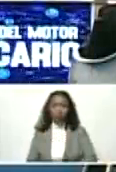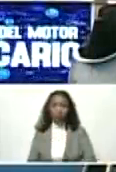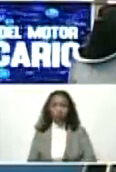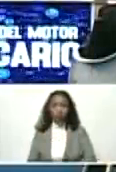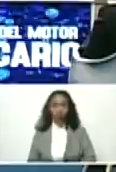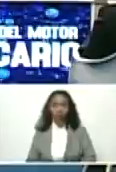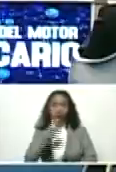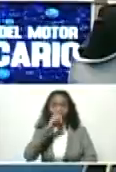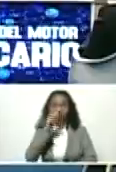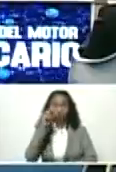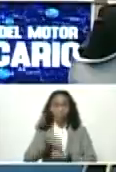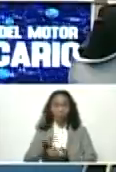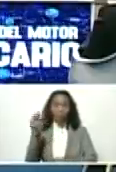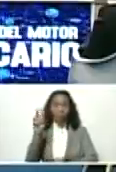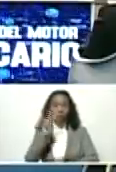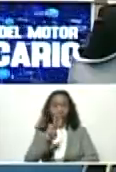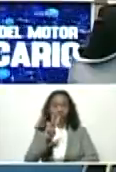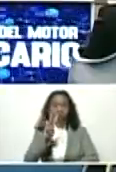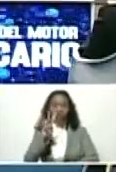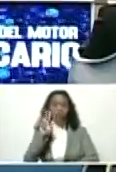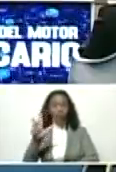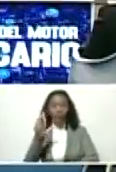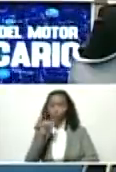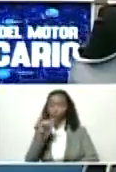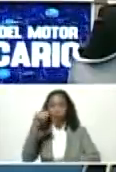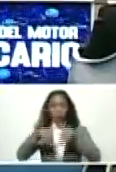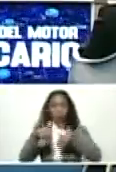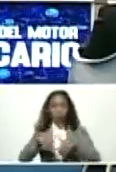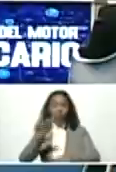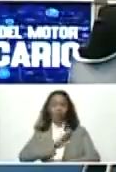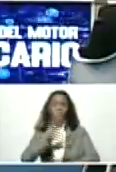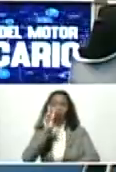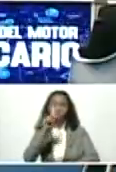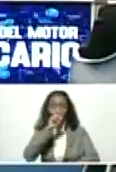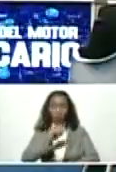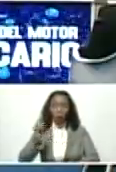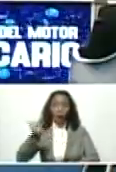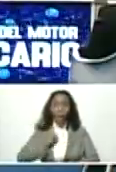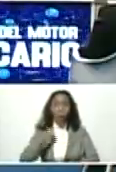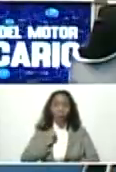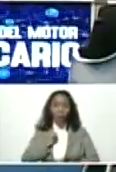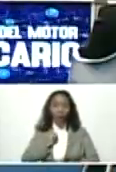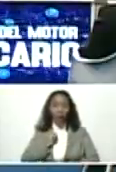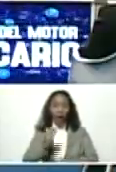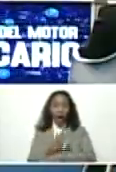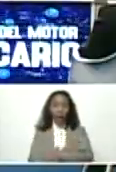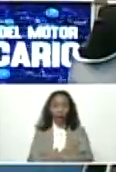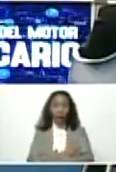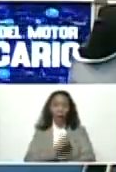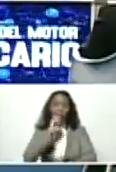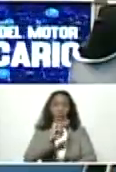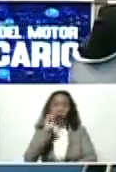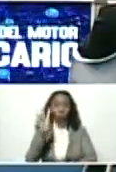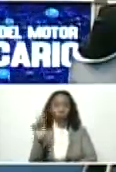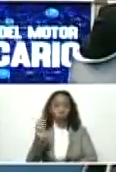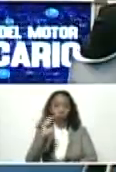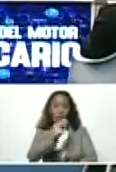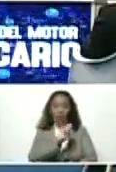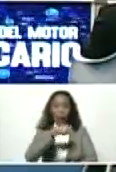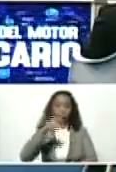el año 2023 no hay elecciones. Tenemos dos años que hay que aprovechar, más de 24 meses,